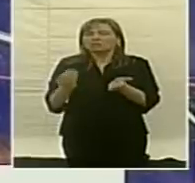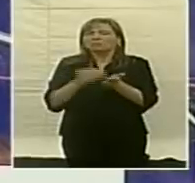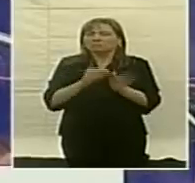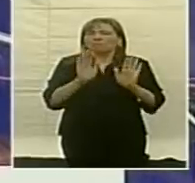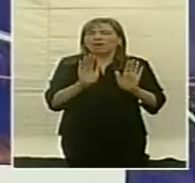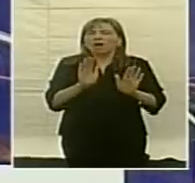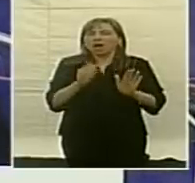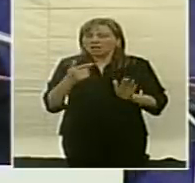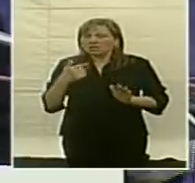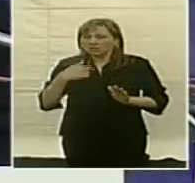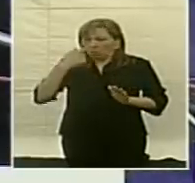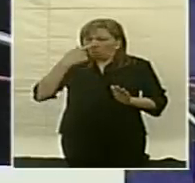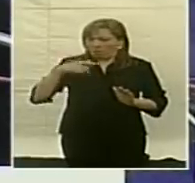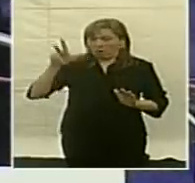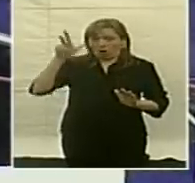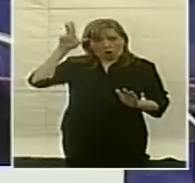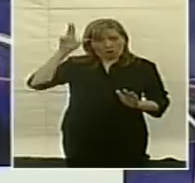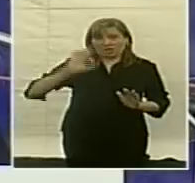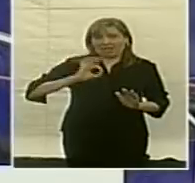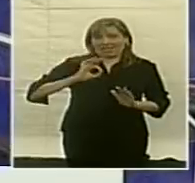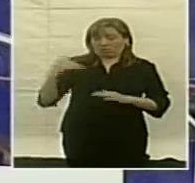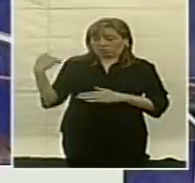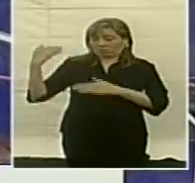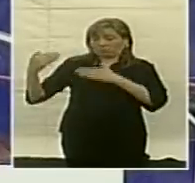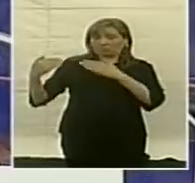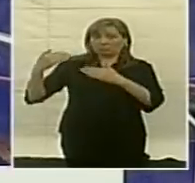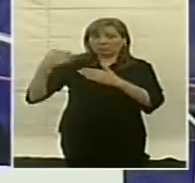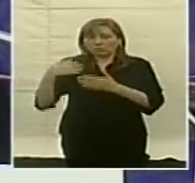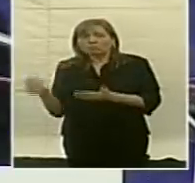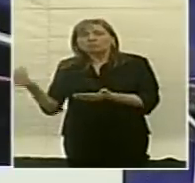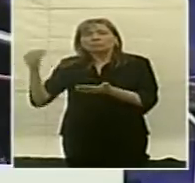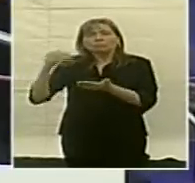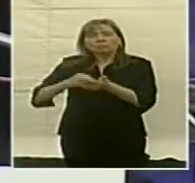en estos 8 años 7